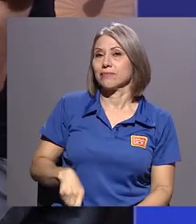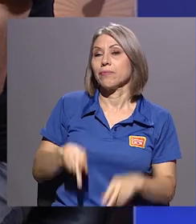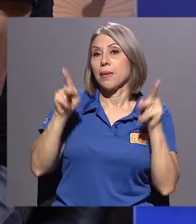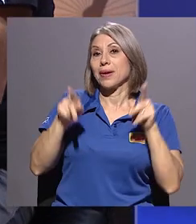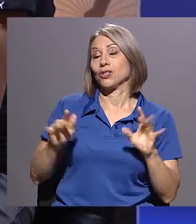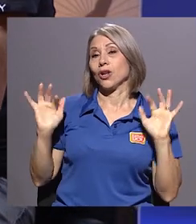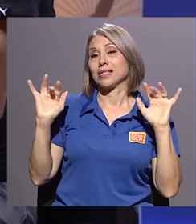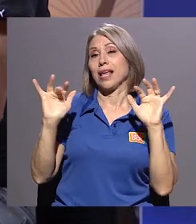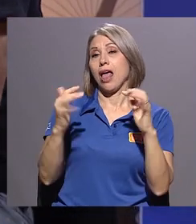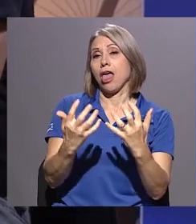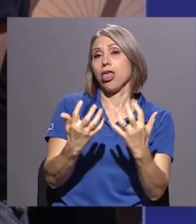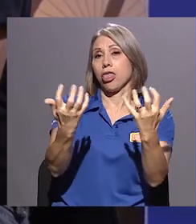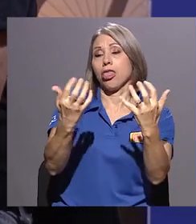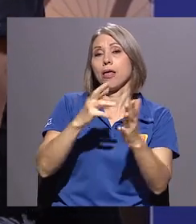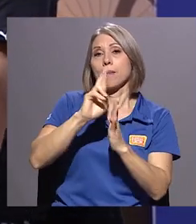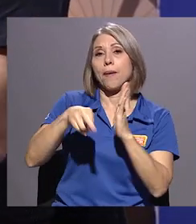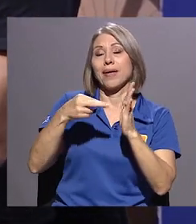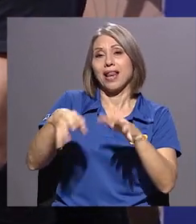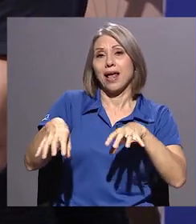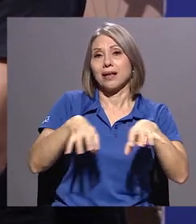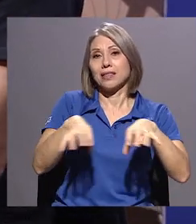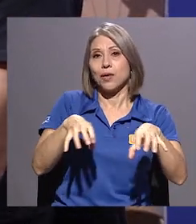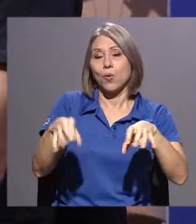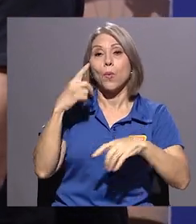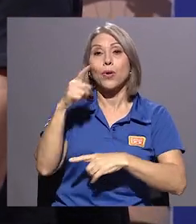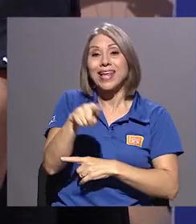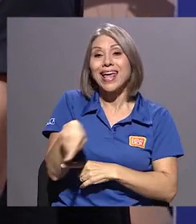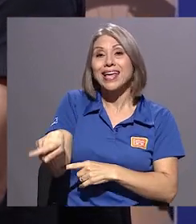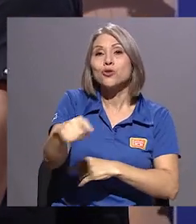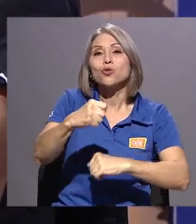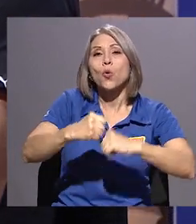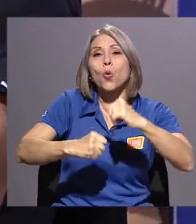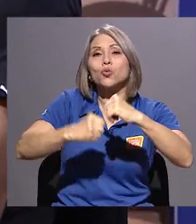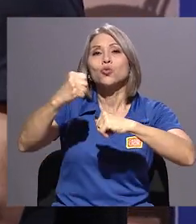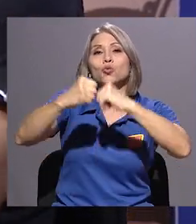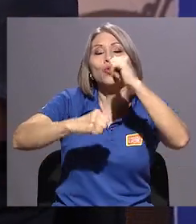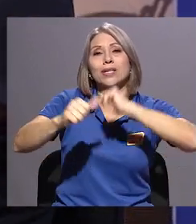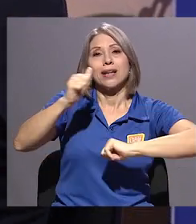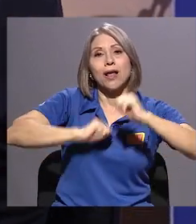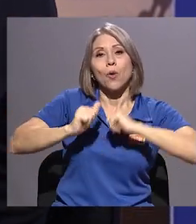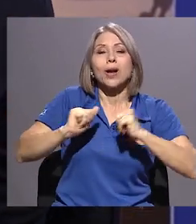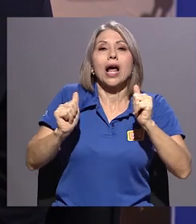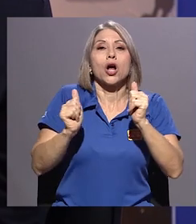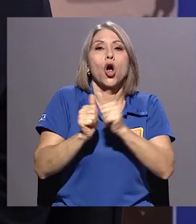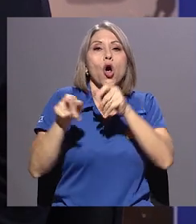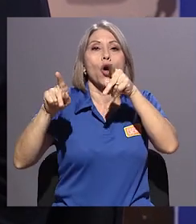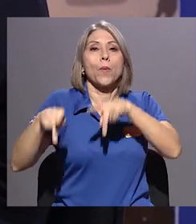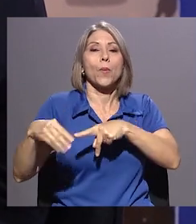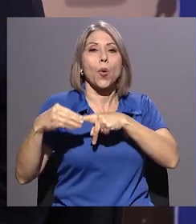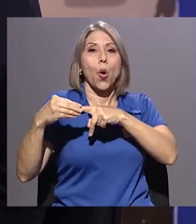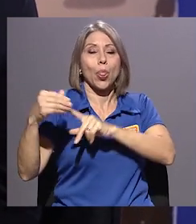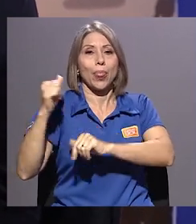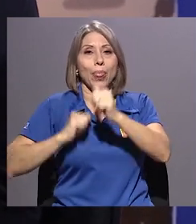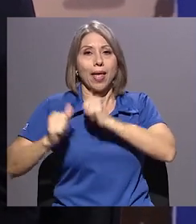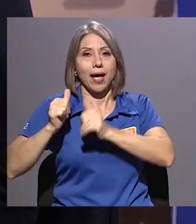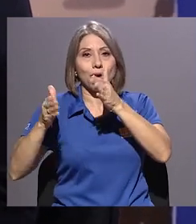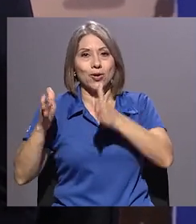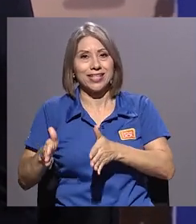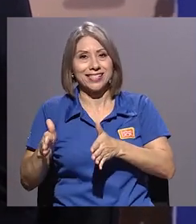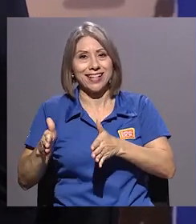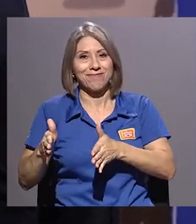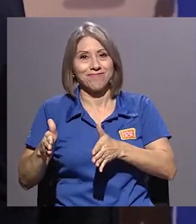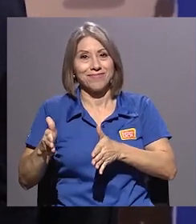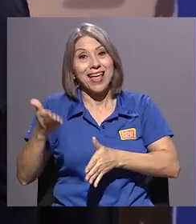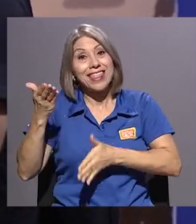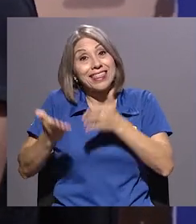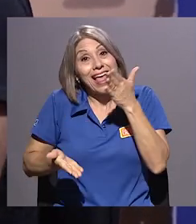activo porque construye la obra junto con el protagonista, digamos, de manera tal vez inducida por el